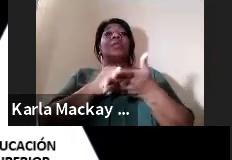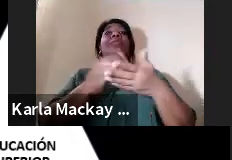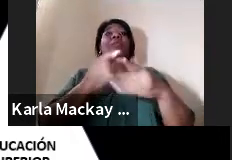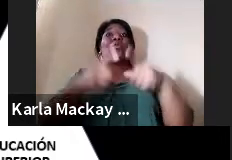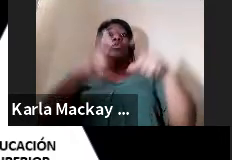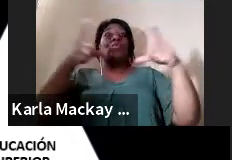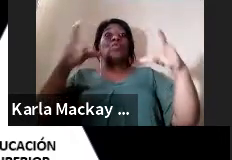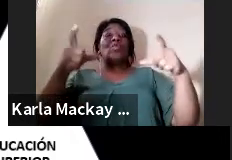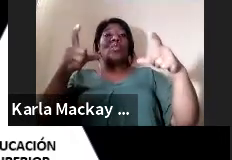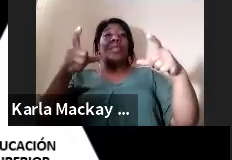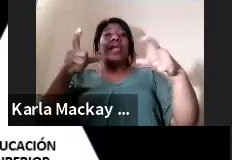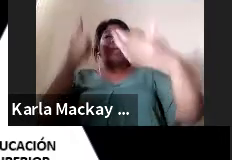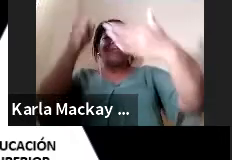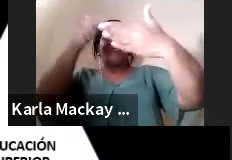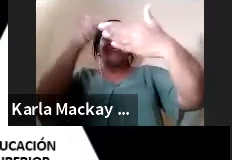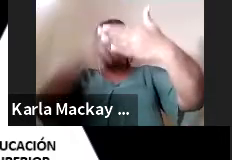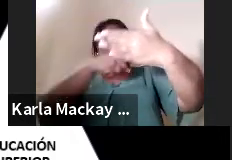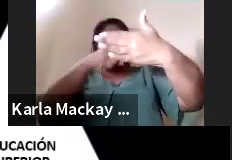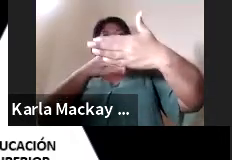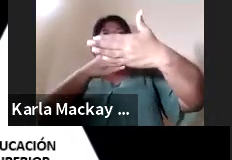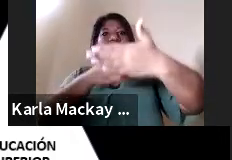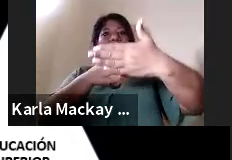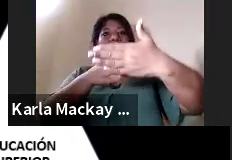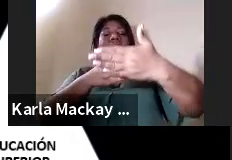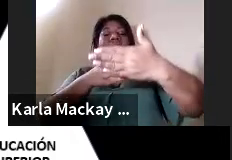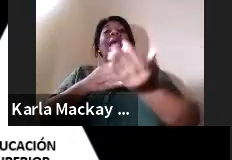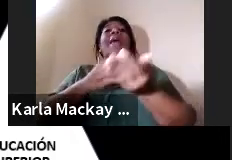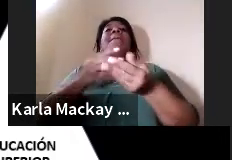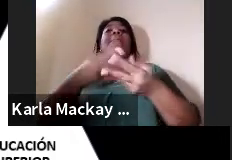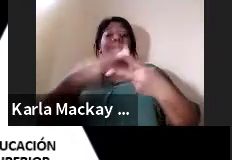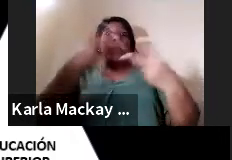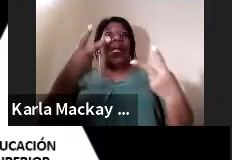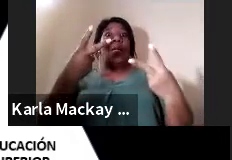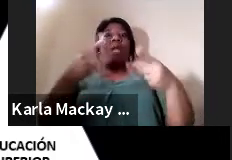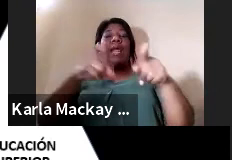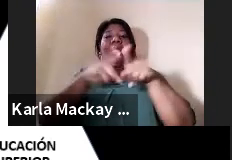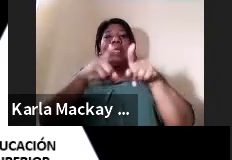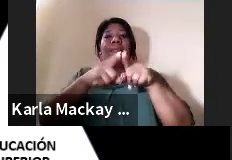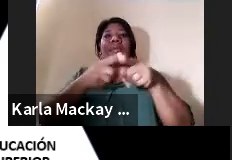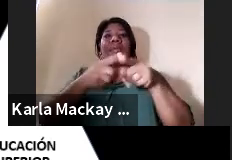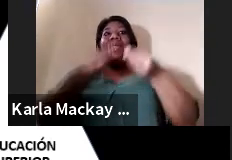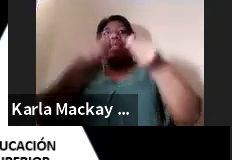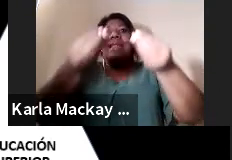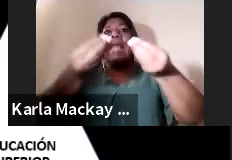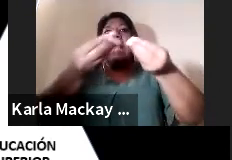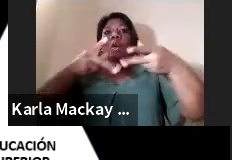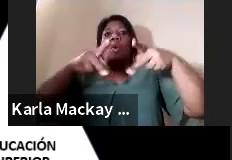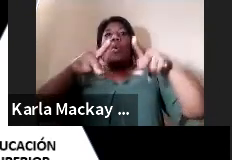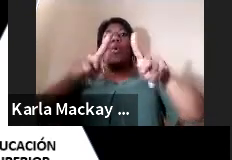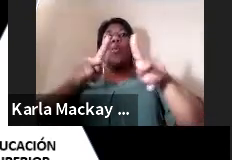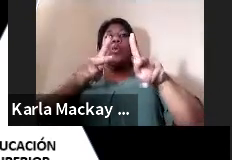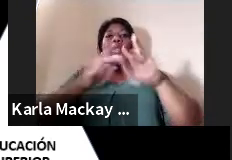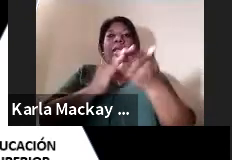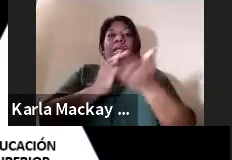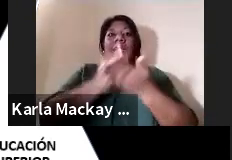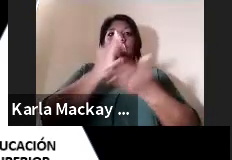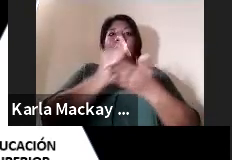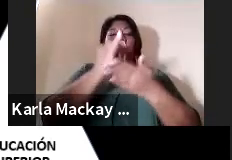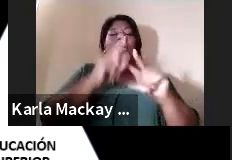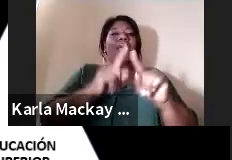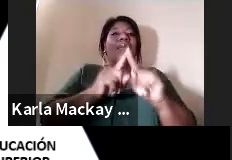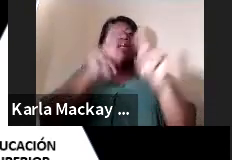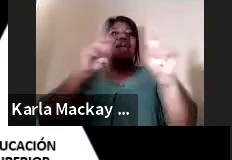de ver esas estrategias e invertir y valorar a los estudiantes, valorar a los docentes dentro de sus diferentes ejercicios,